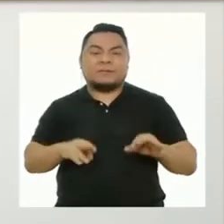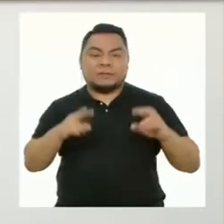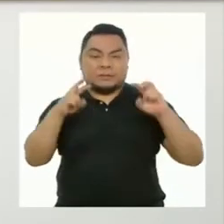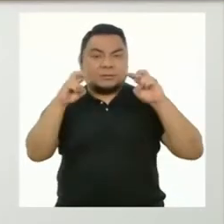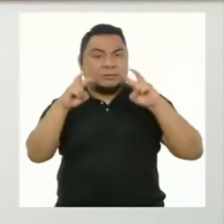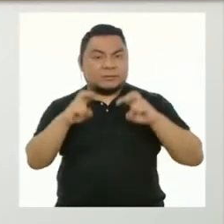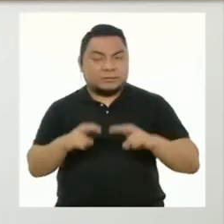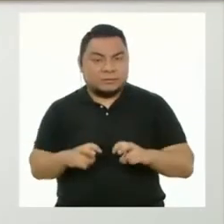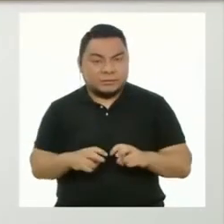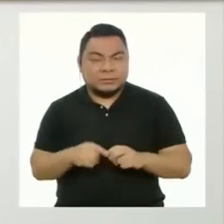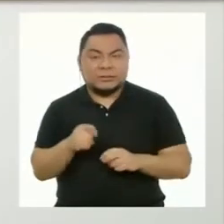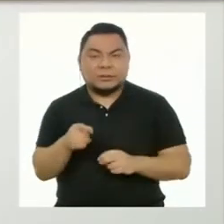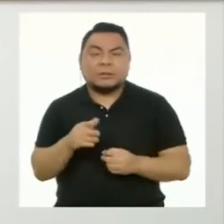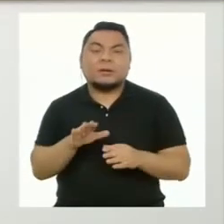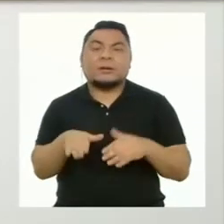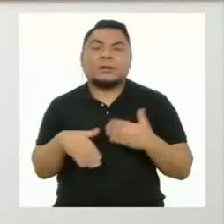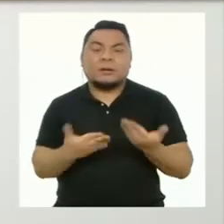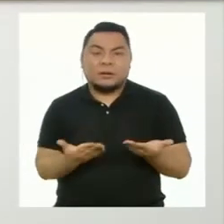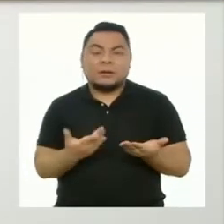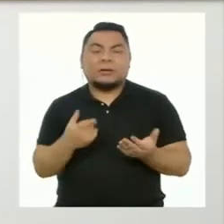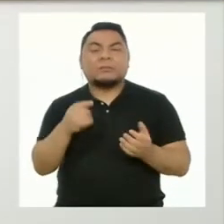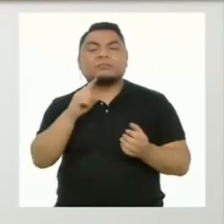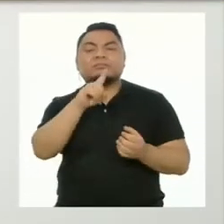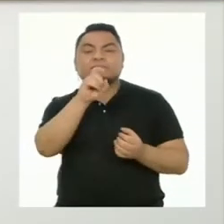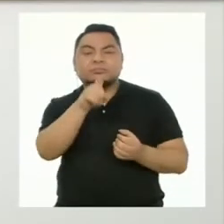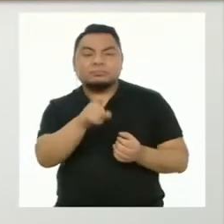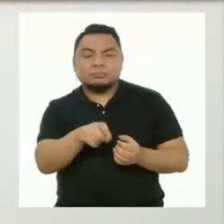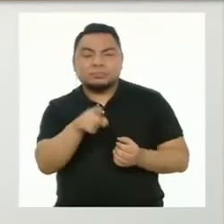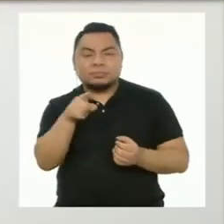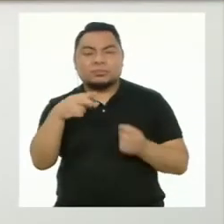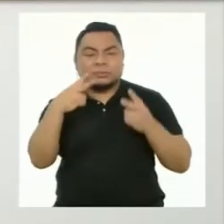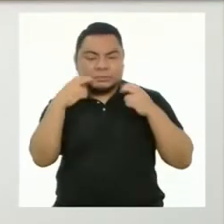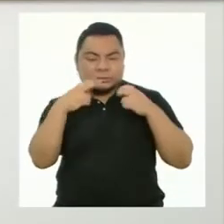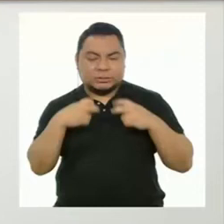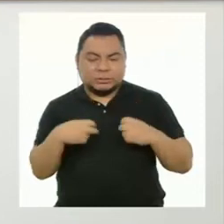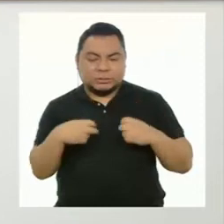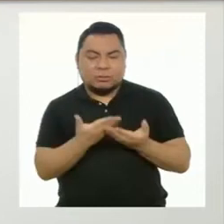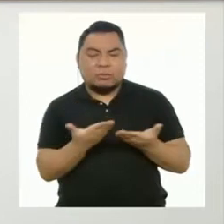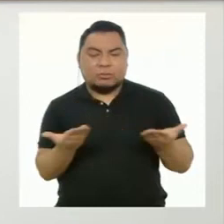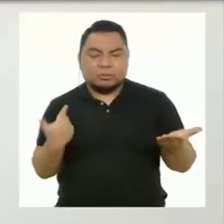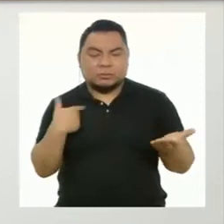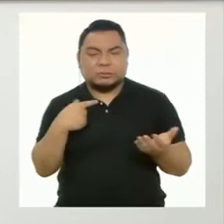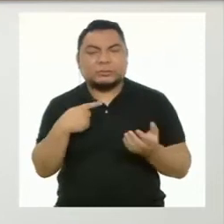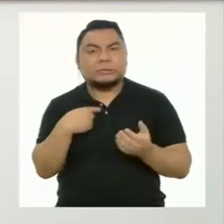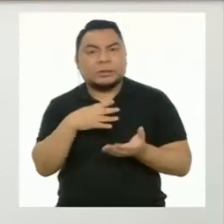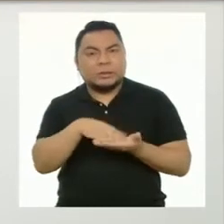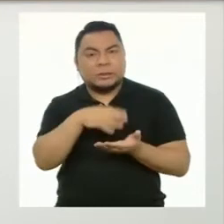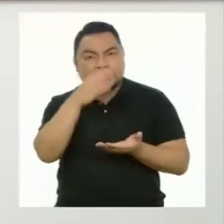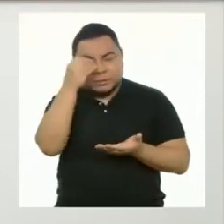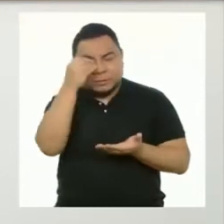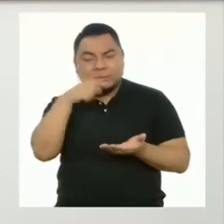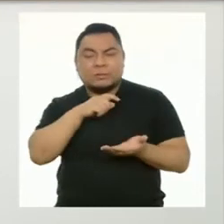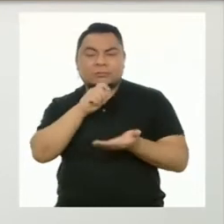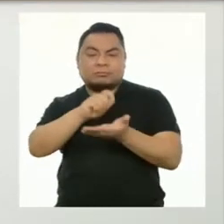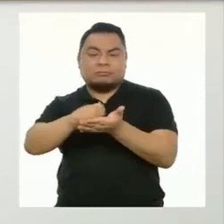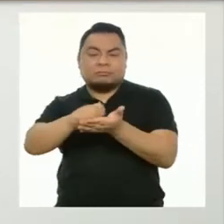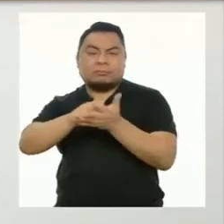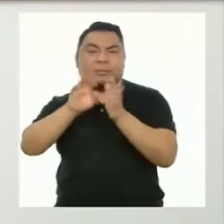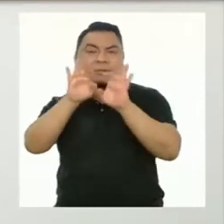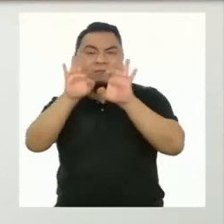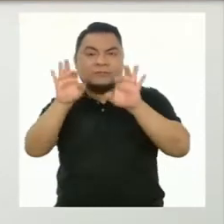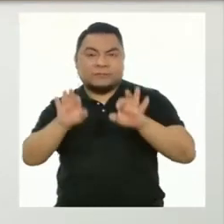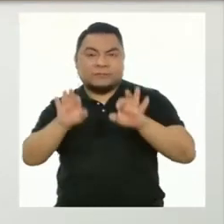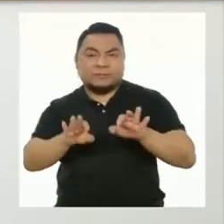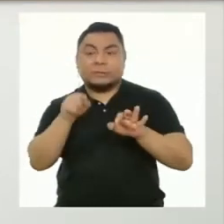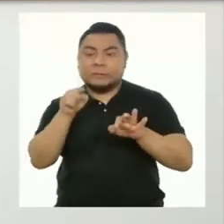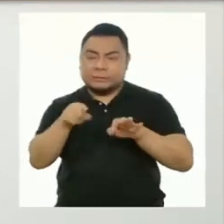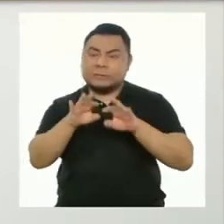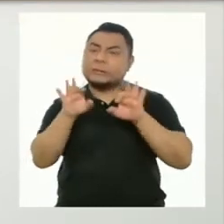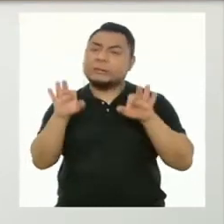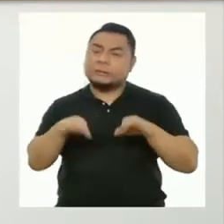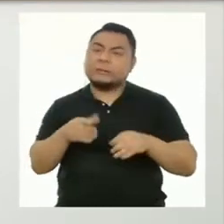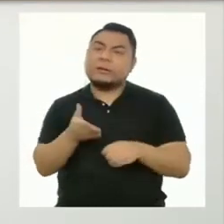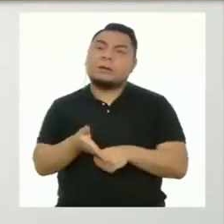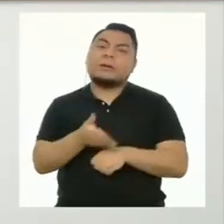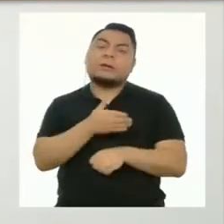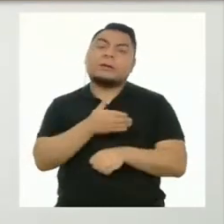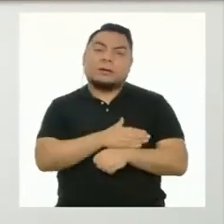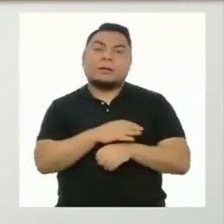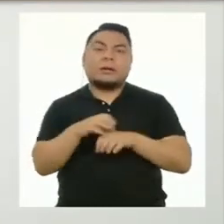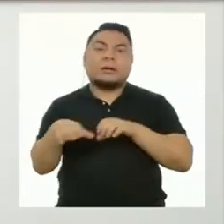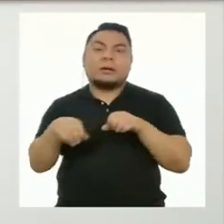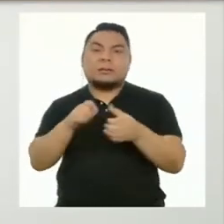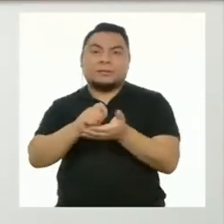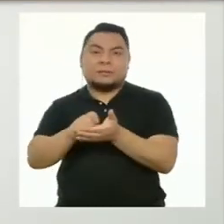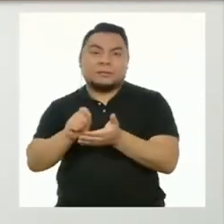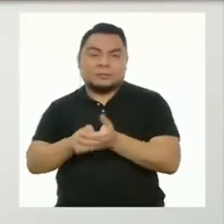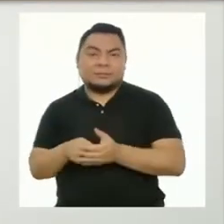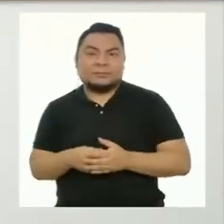evaluación que contienen los criterios para revisar sus productos. Es preferible que tengamos ese instrumento antes de